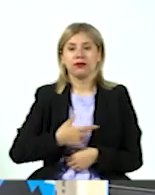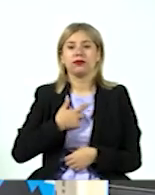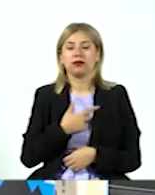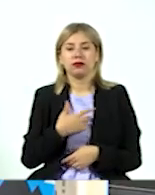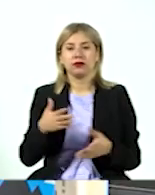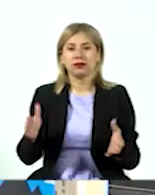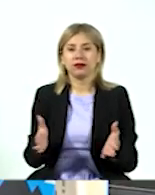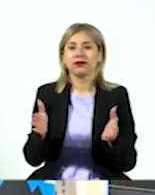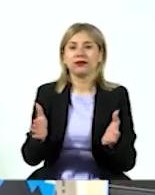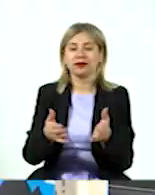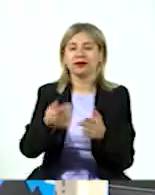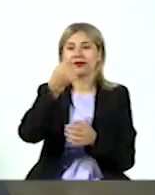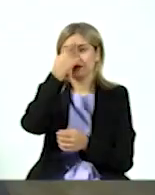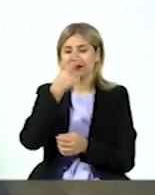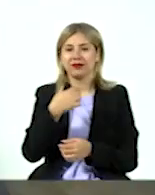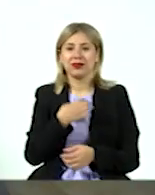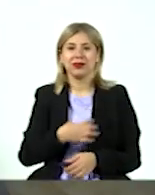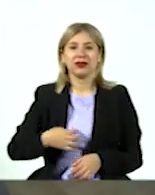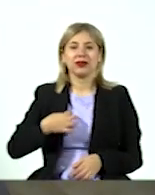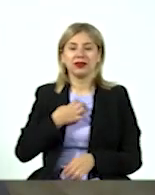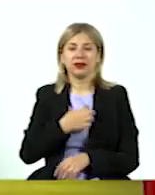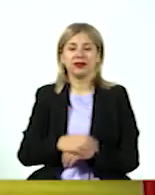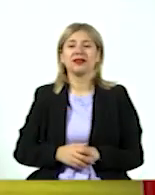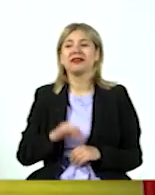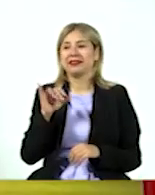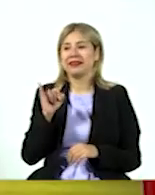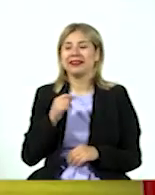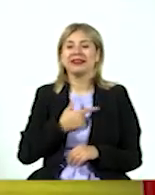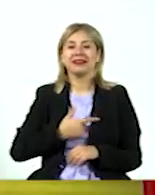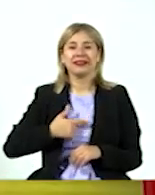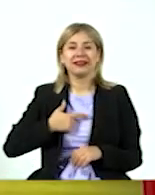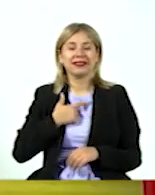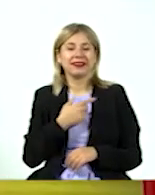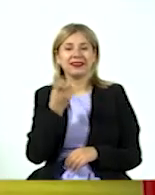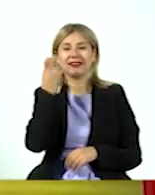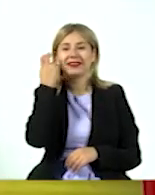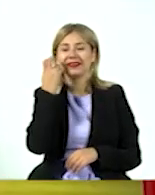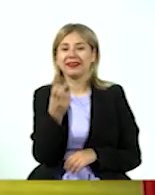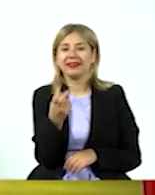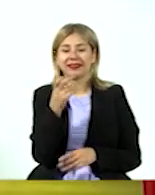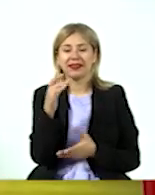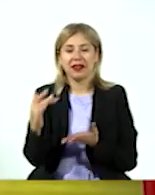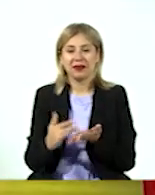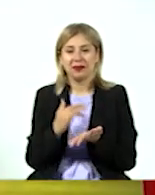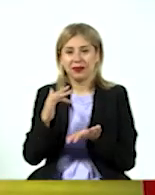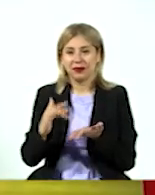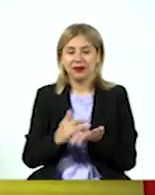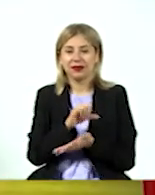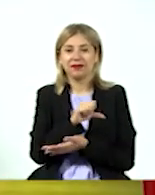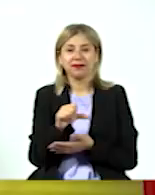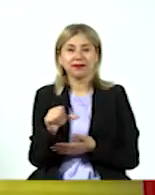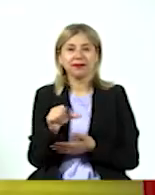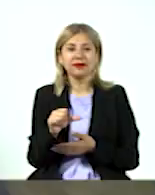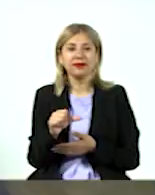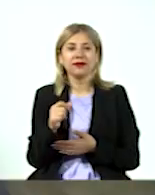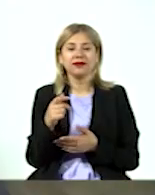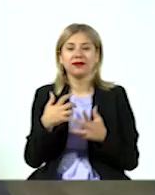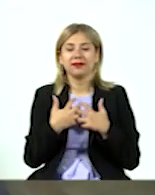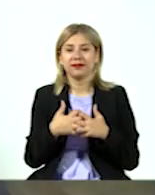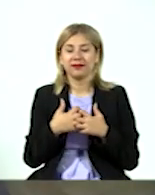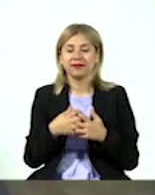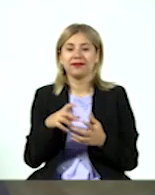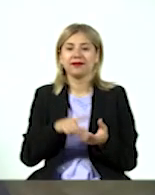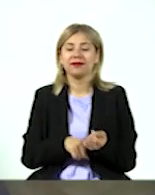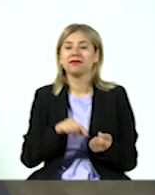motivó a ir, y pues estoy muy contento. Oye, me gustó también todo este apoyo con Aldea Financiera. Sí,